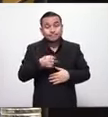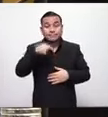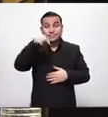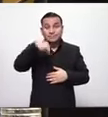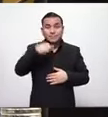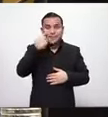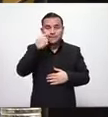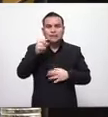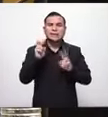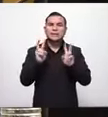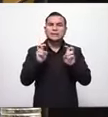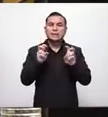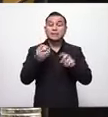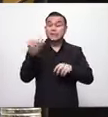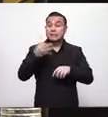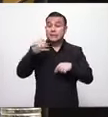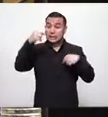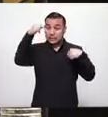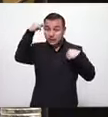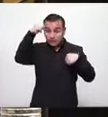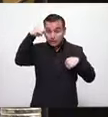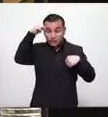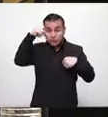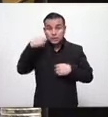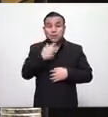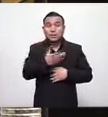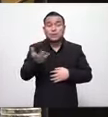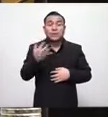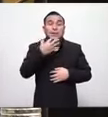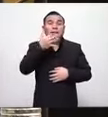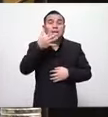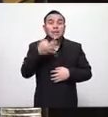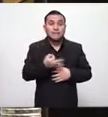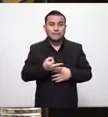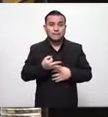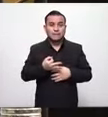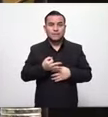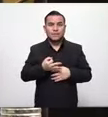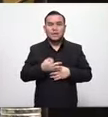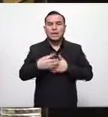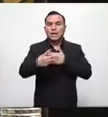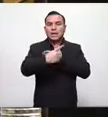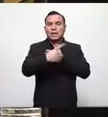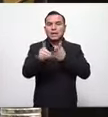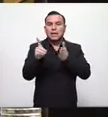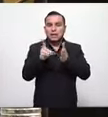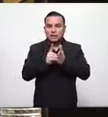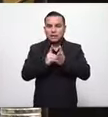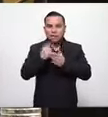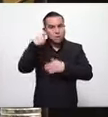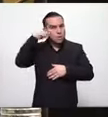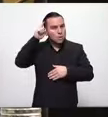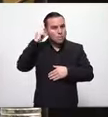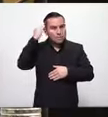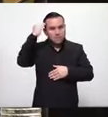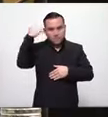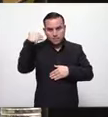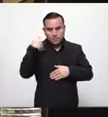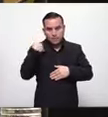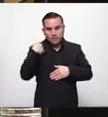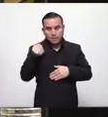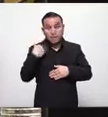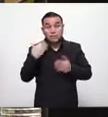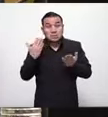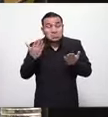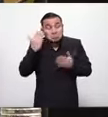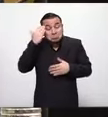aquí hay un tema que es de conciencia muchos diputados y diputadas por las